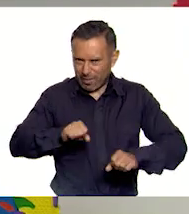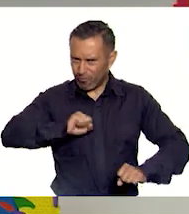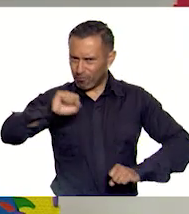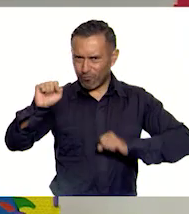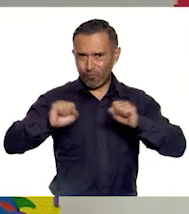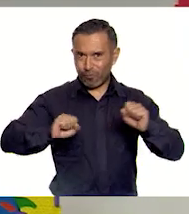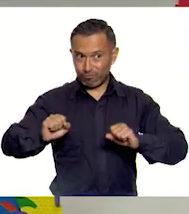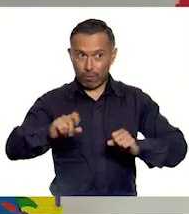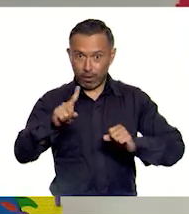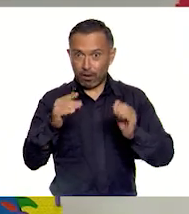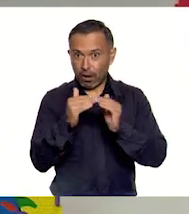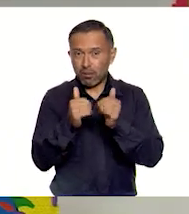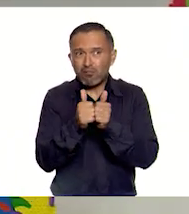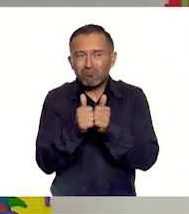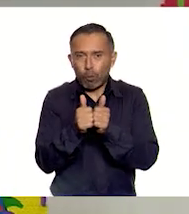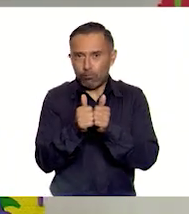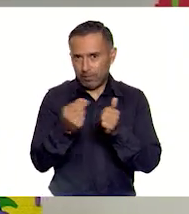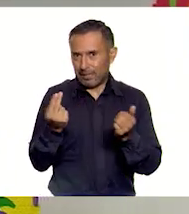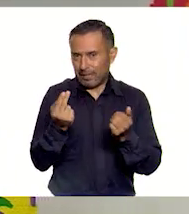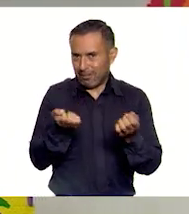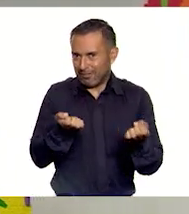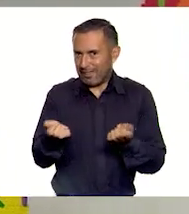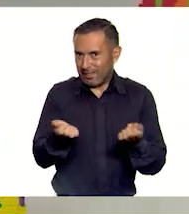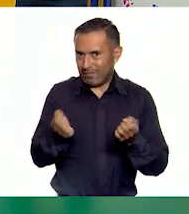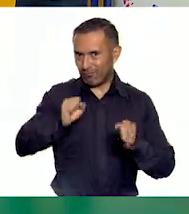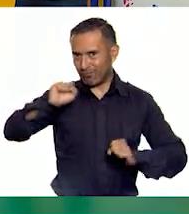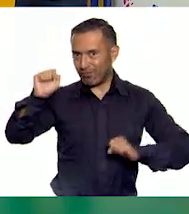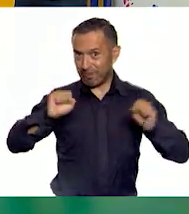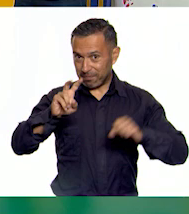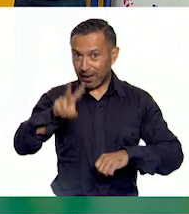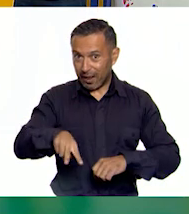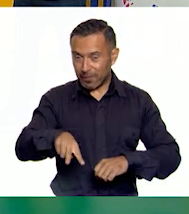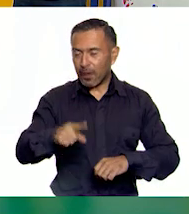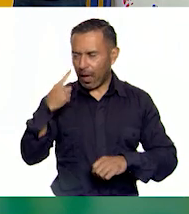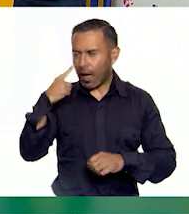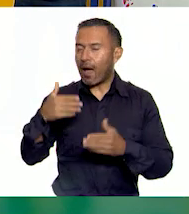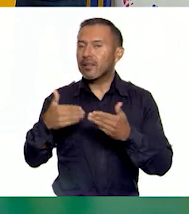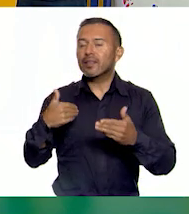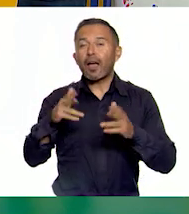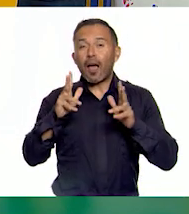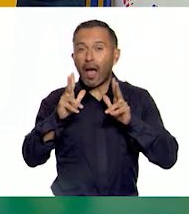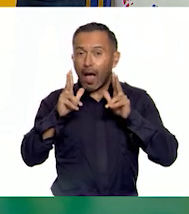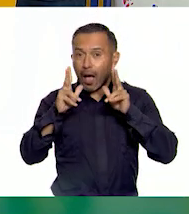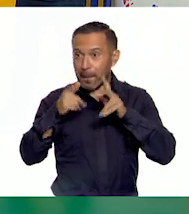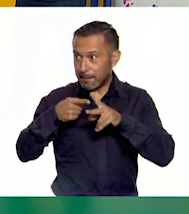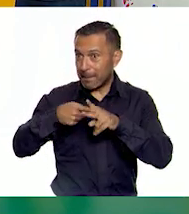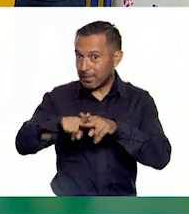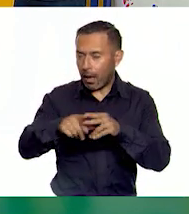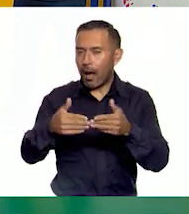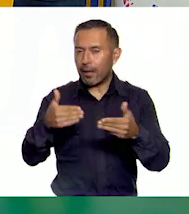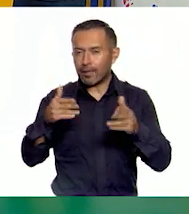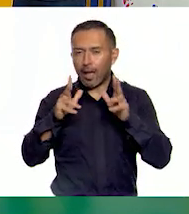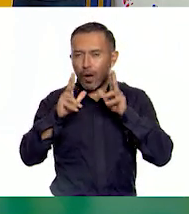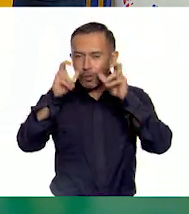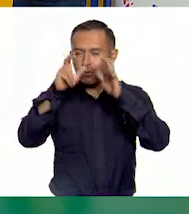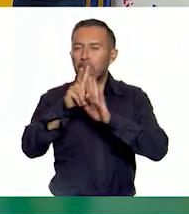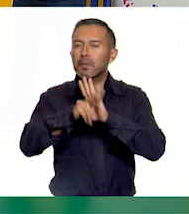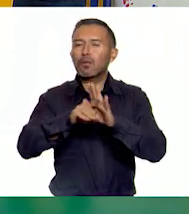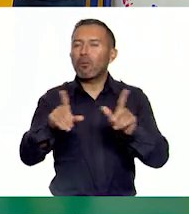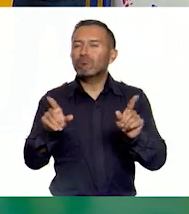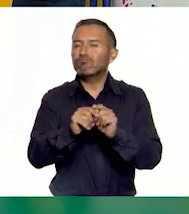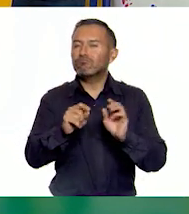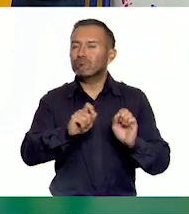hacerlo, ¿verdad? ¡Sí! Maestro, ¿qué le parece si vamos a ver una cápsula de ajo listo antes de empezar? Porque es importante que sigamos las